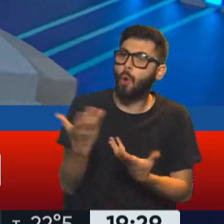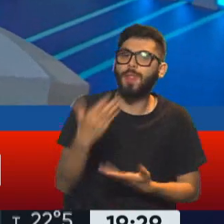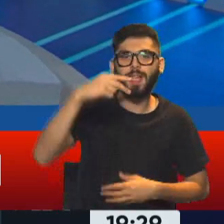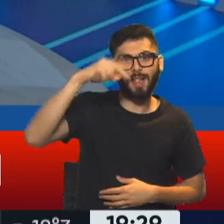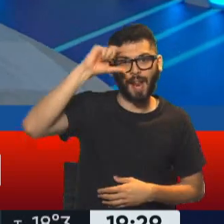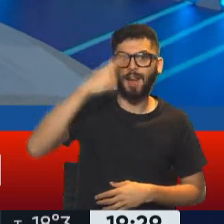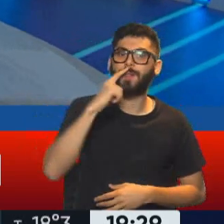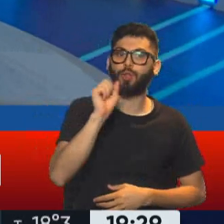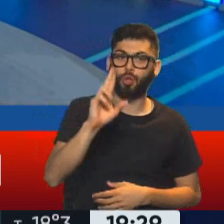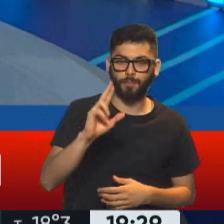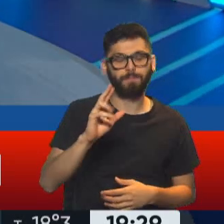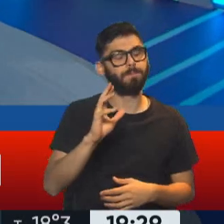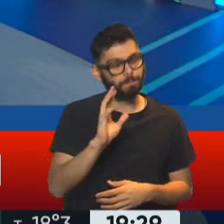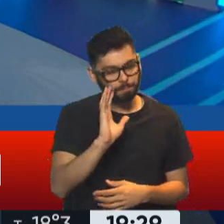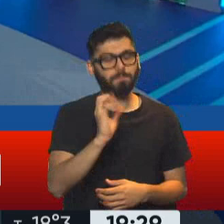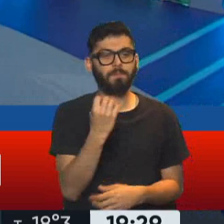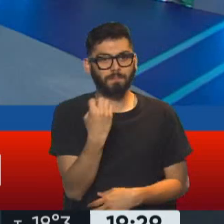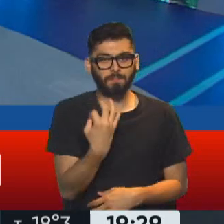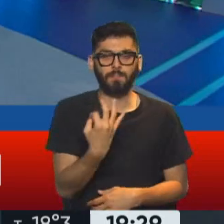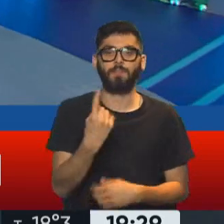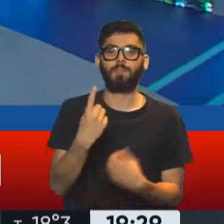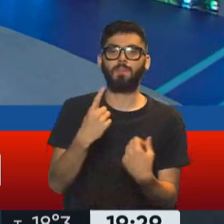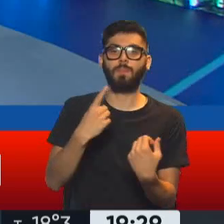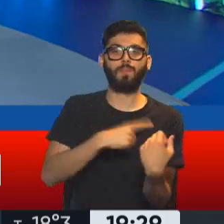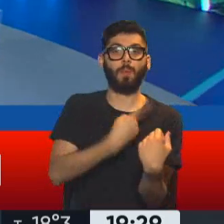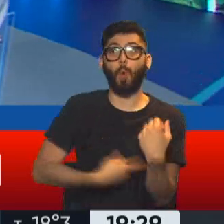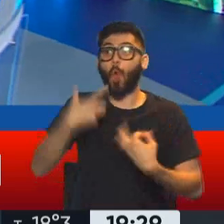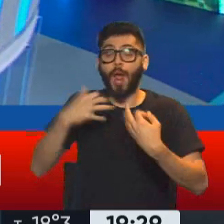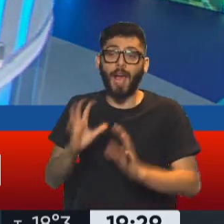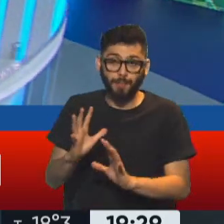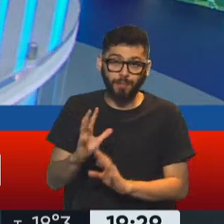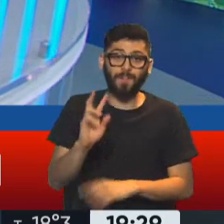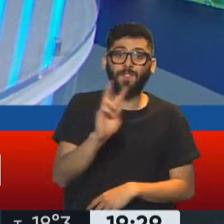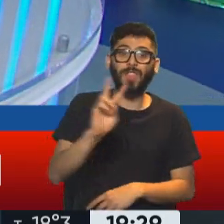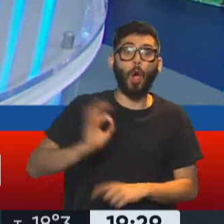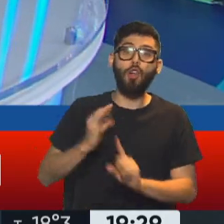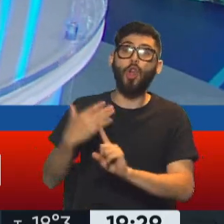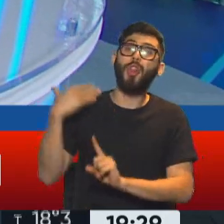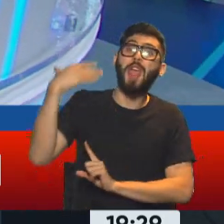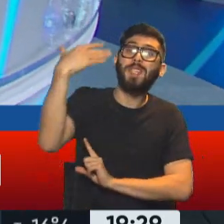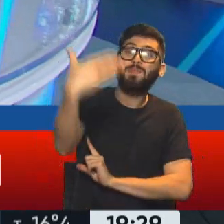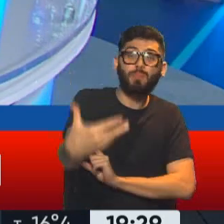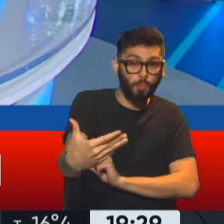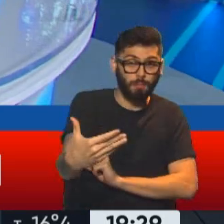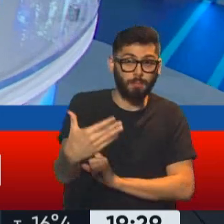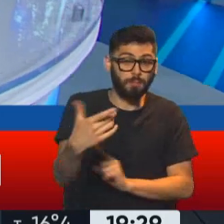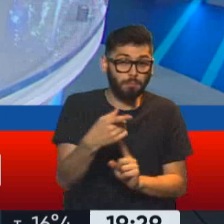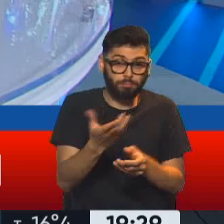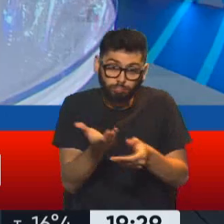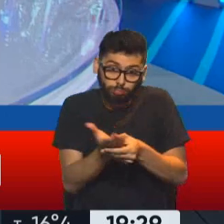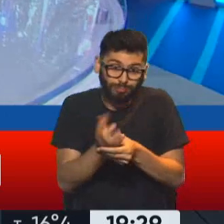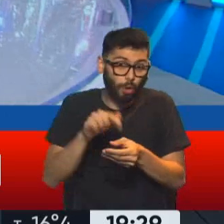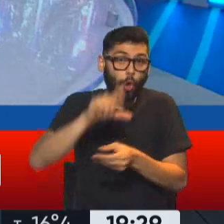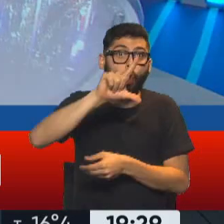algunas de las cosas que tiene el Poder Judicial en la Argentina, 21 años después de los hechos. Muchísimo tiempo. Una causa en la que Lombardi en dos